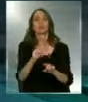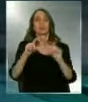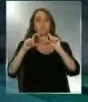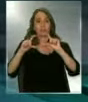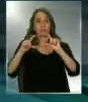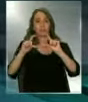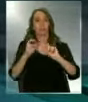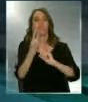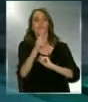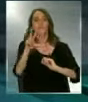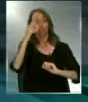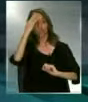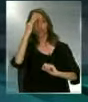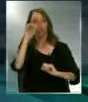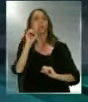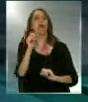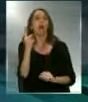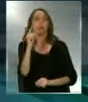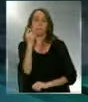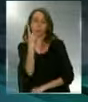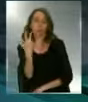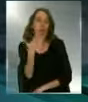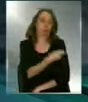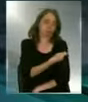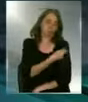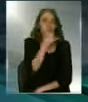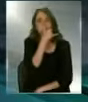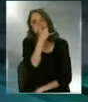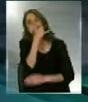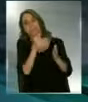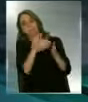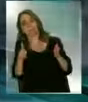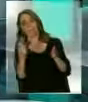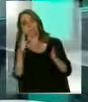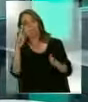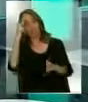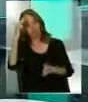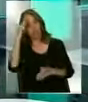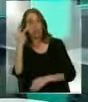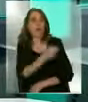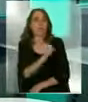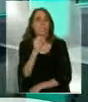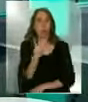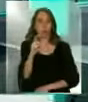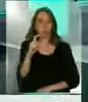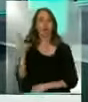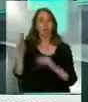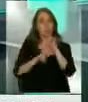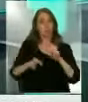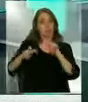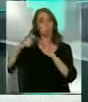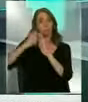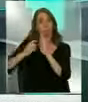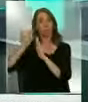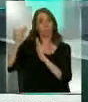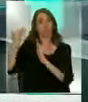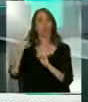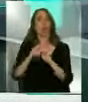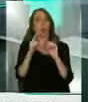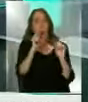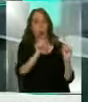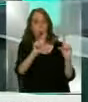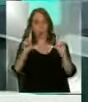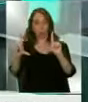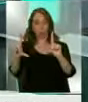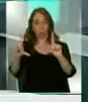por 28 días de diferencia. ¿Qué pasó en el caso de ellos? Recordar que estos estudios llevan varios meses. Veamos la otra gráfica para